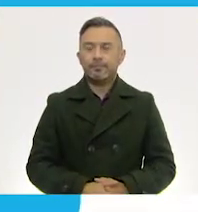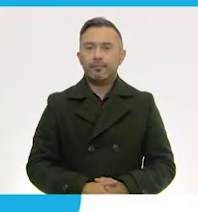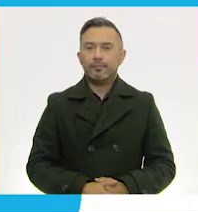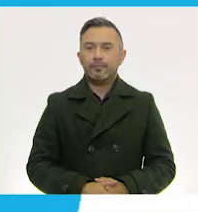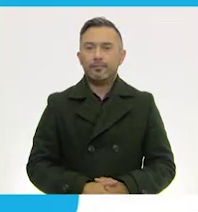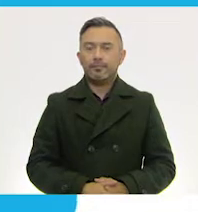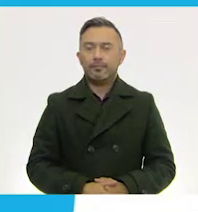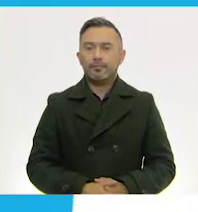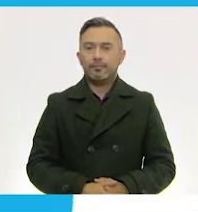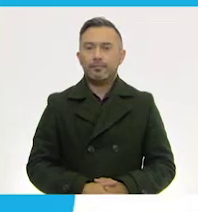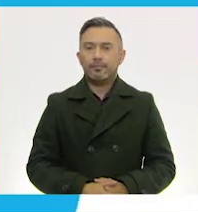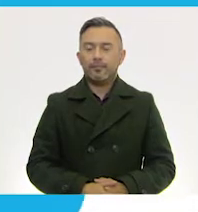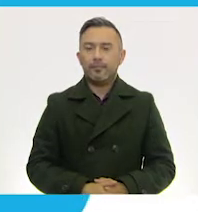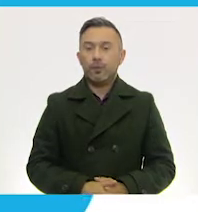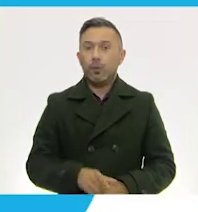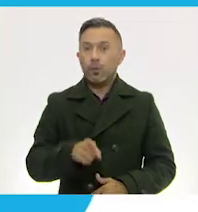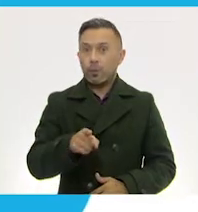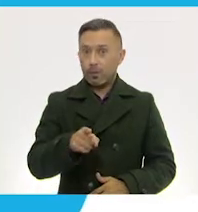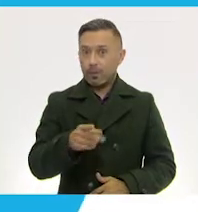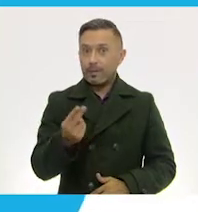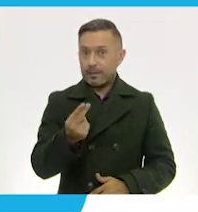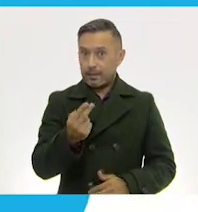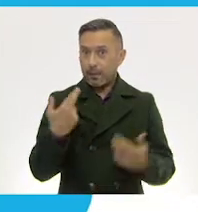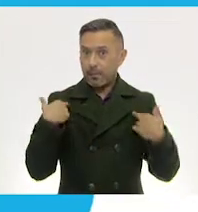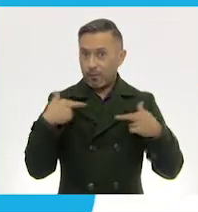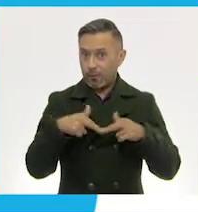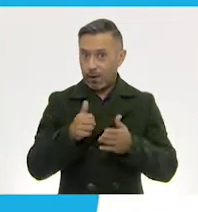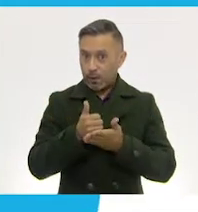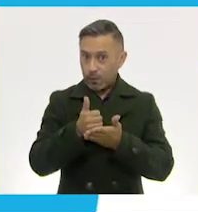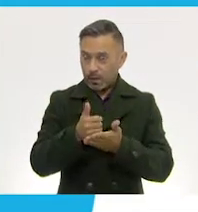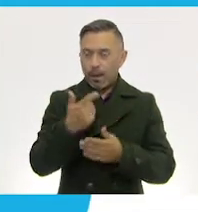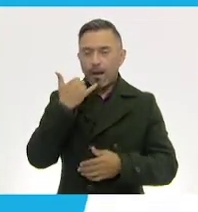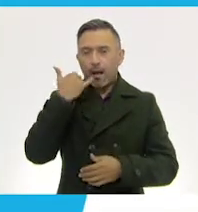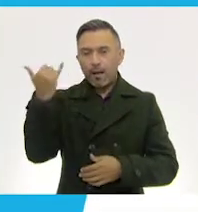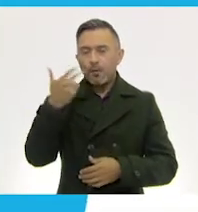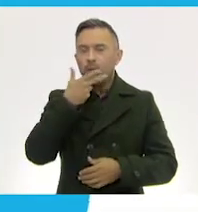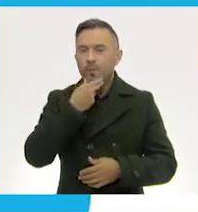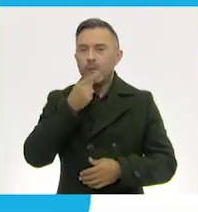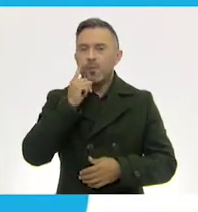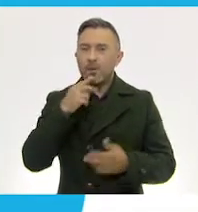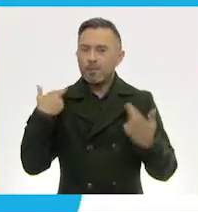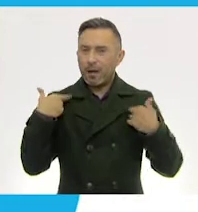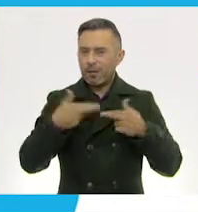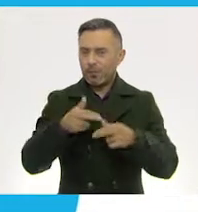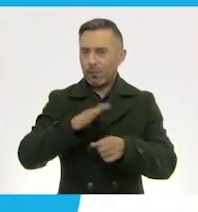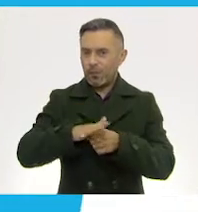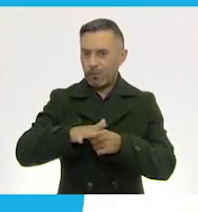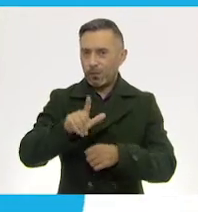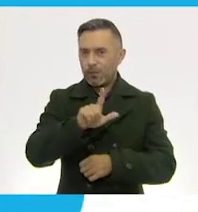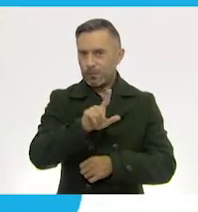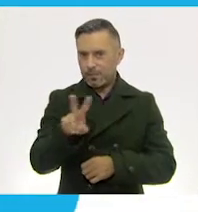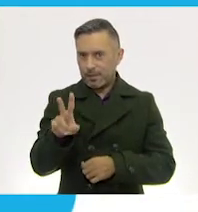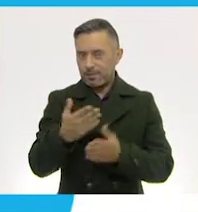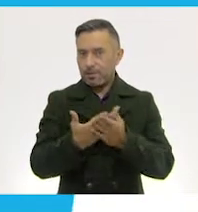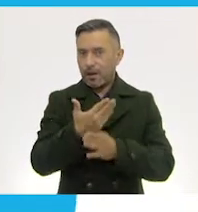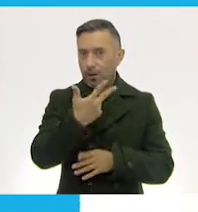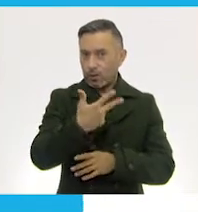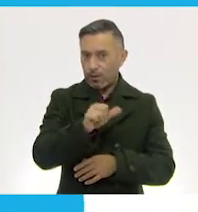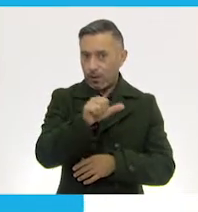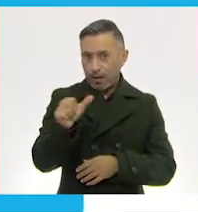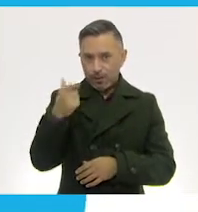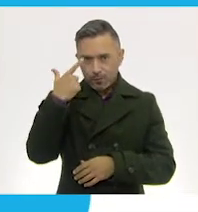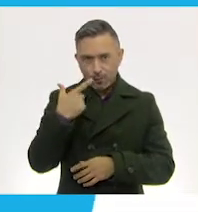Para solicitar apoyo pedagógico Comunícate con maestras y maestros de lunes a viernes de 8 a 20 horas al